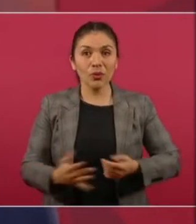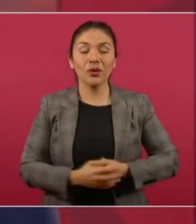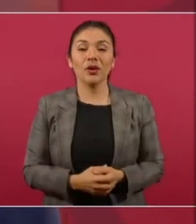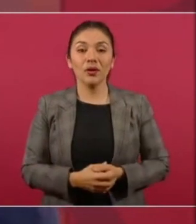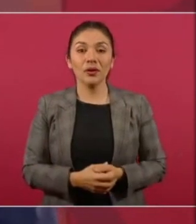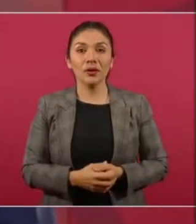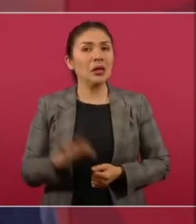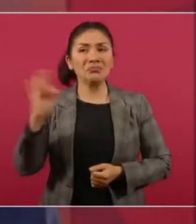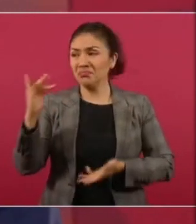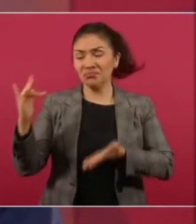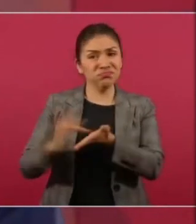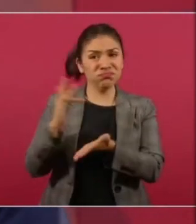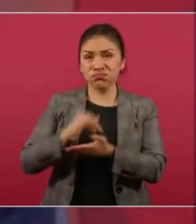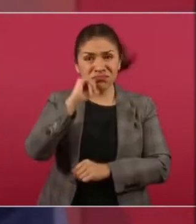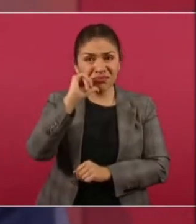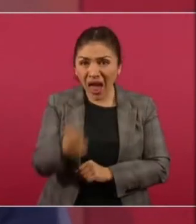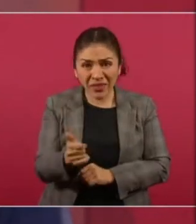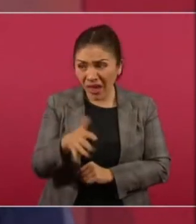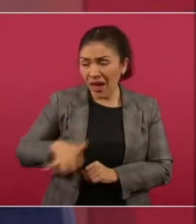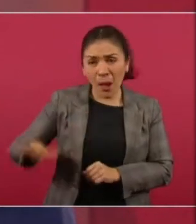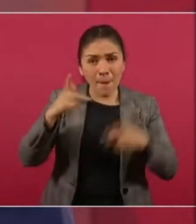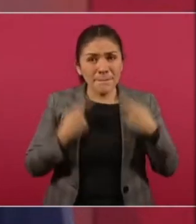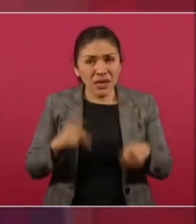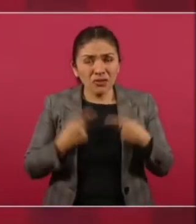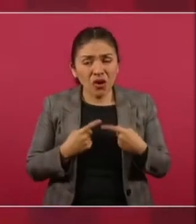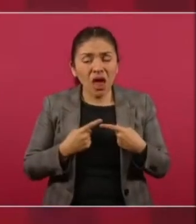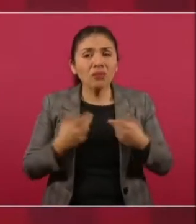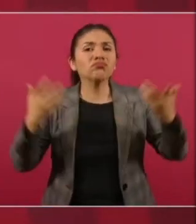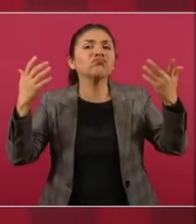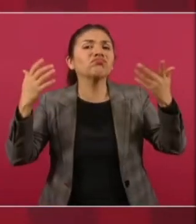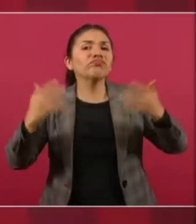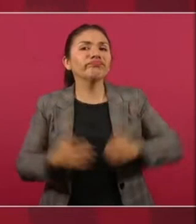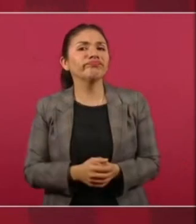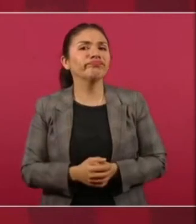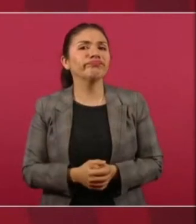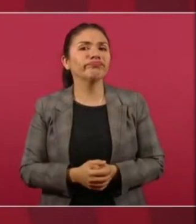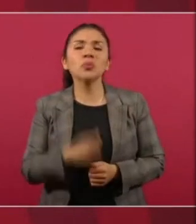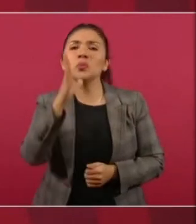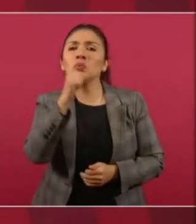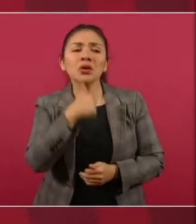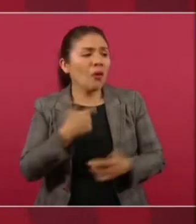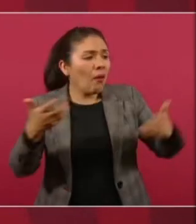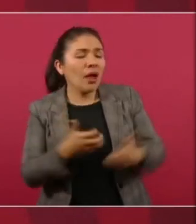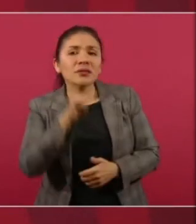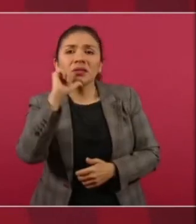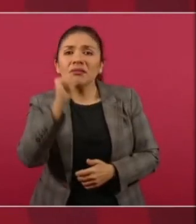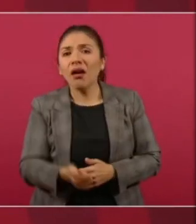Si no nos apoyara el pueblo, no podríamos hacer nada.